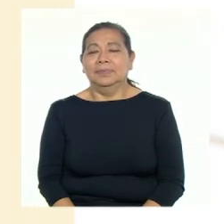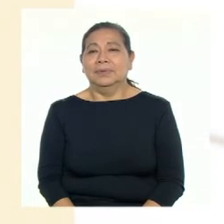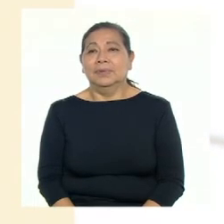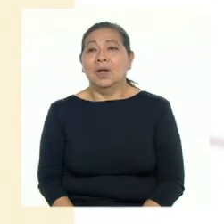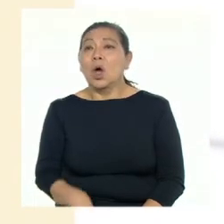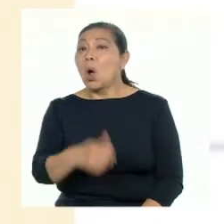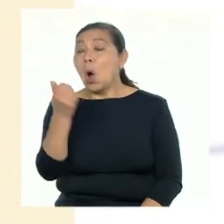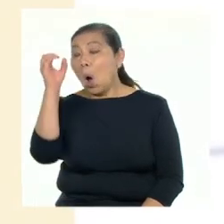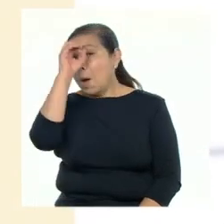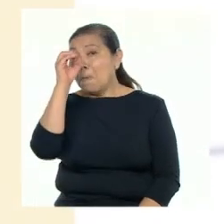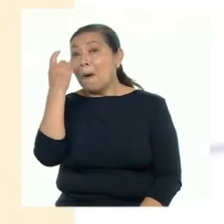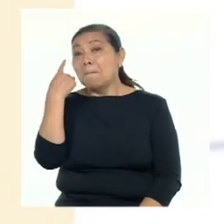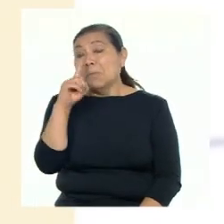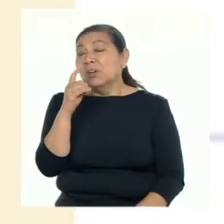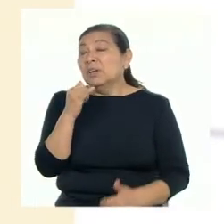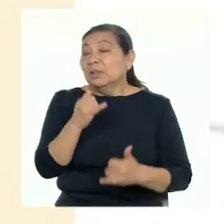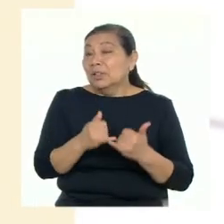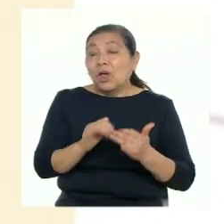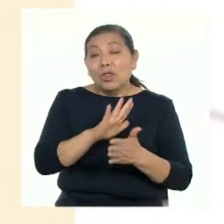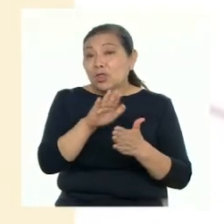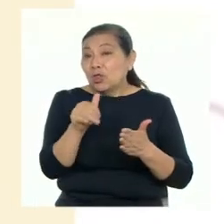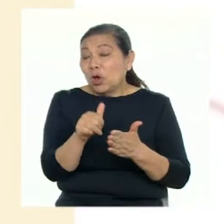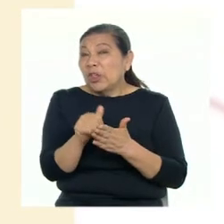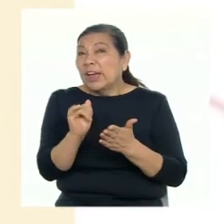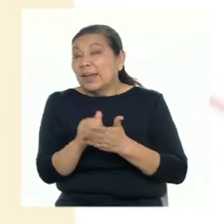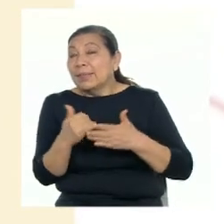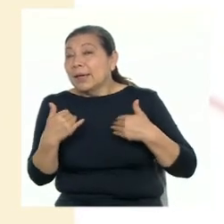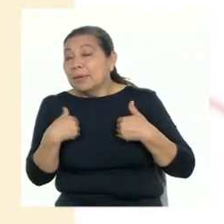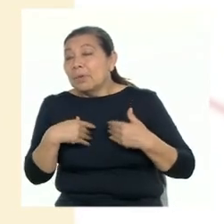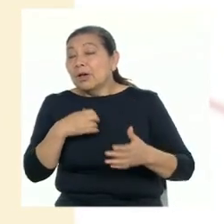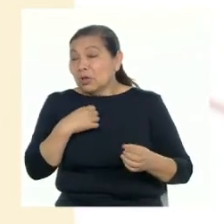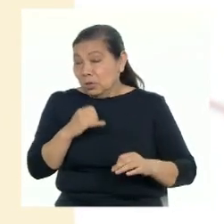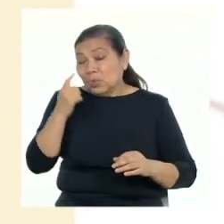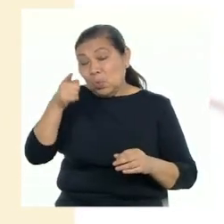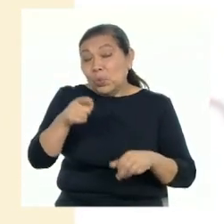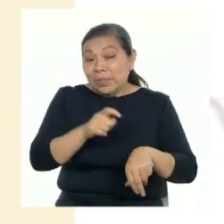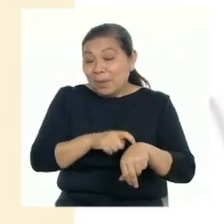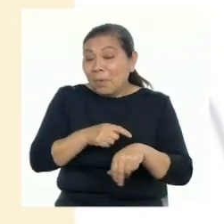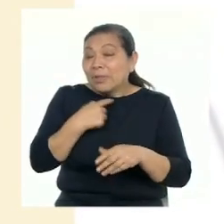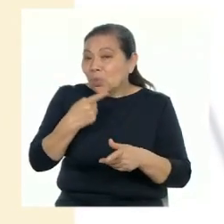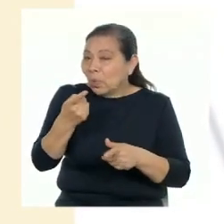Y las oportunidades, por último, son todas las opciones que debemos saber aprovechar.